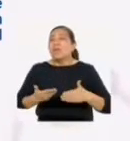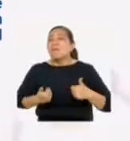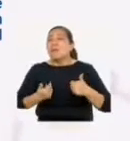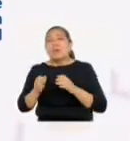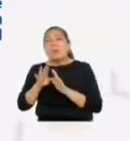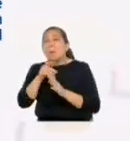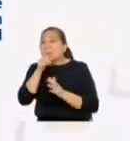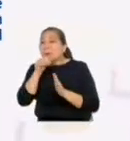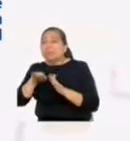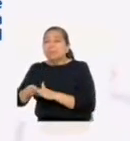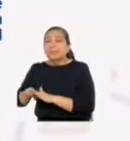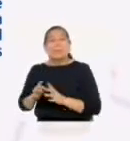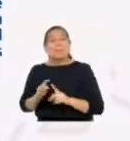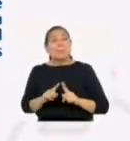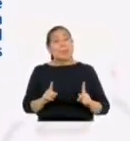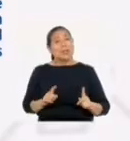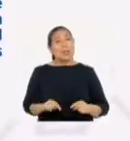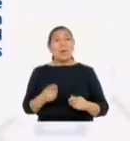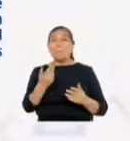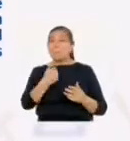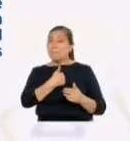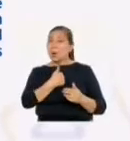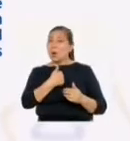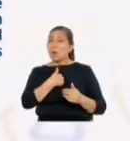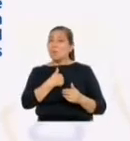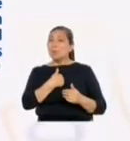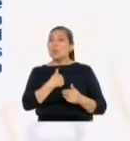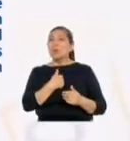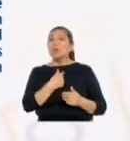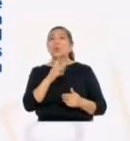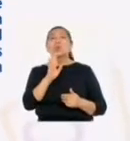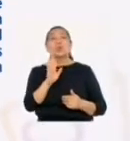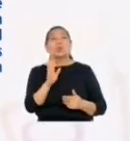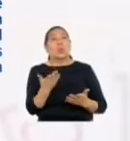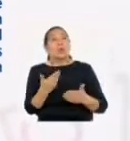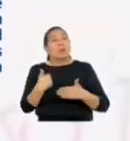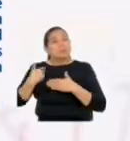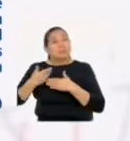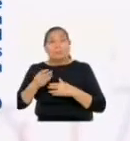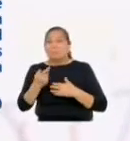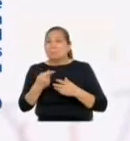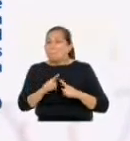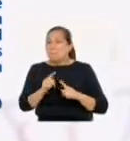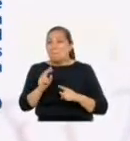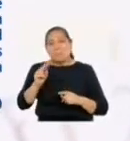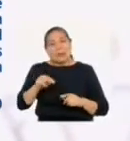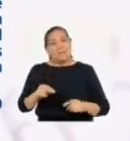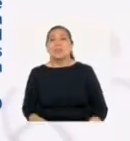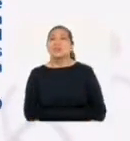doméstico o privado, donde las actividades propias de su sexo y condición eran reproducidas.